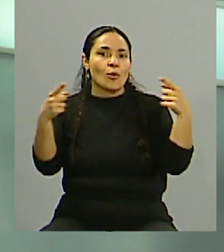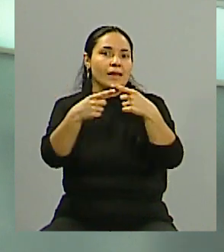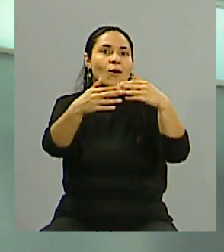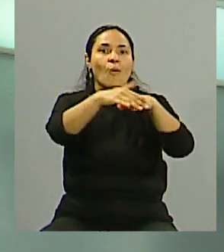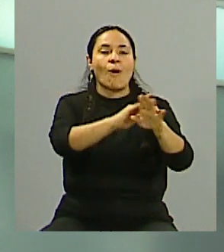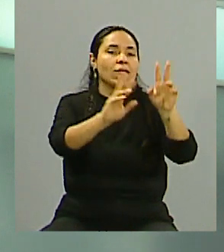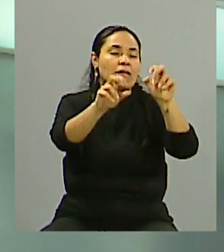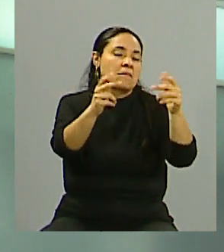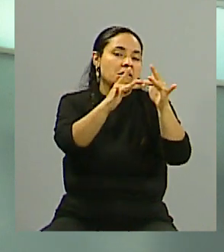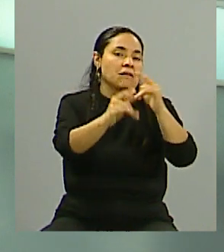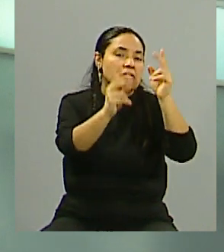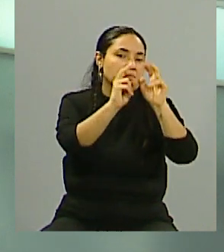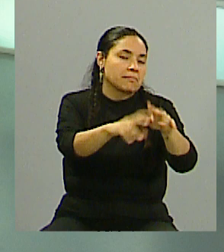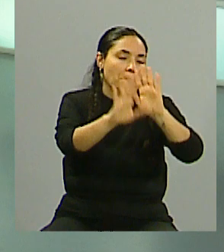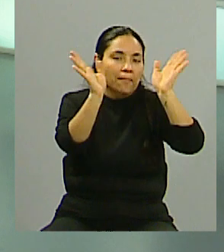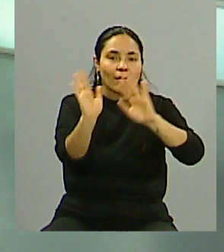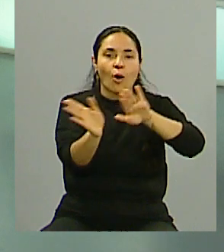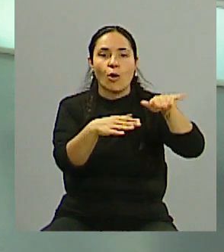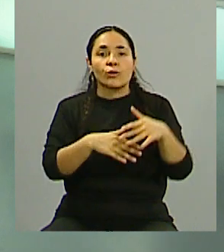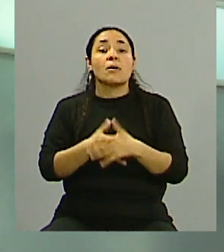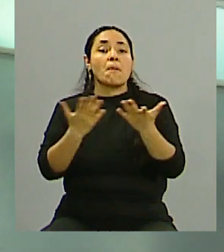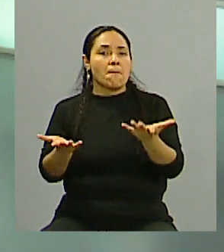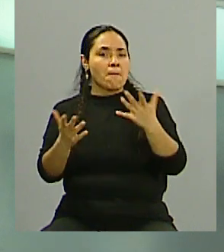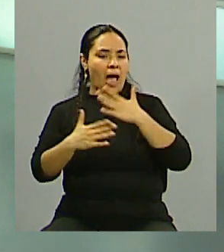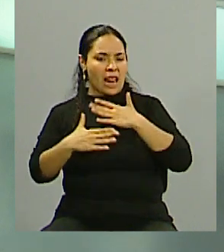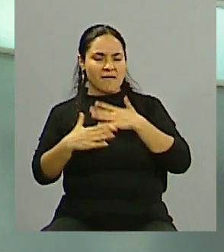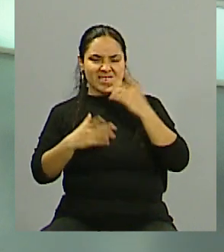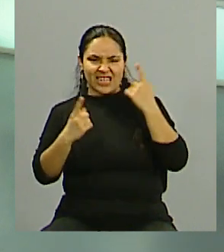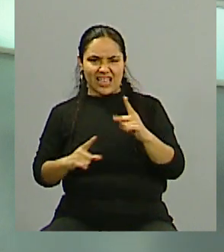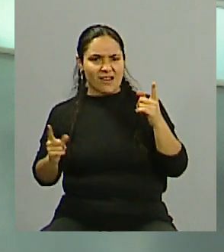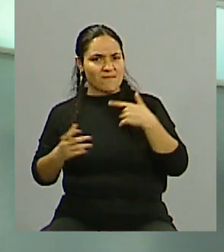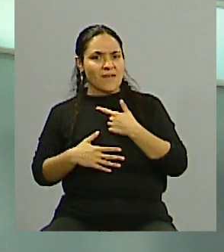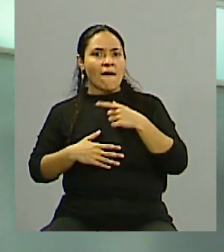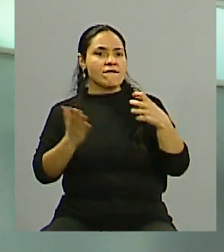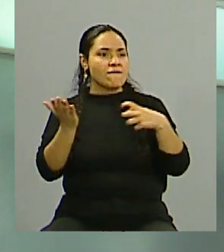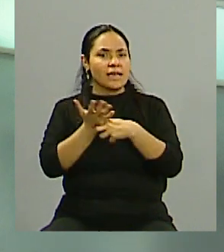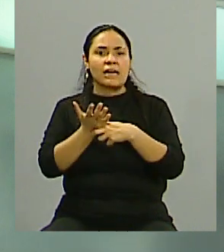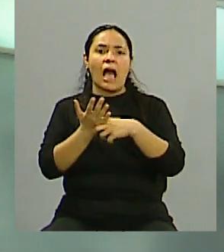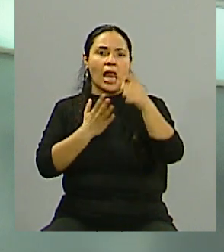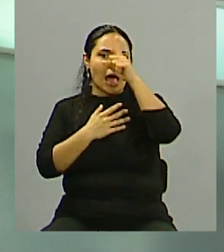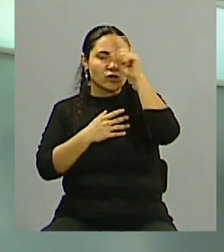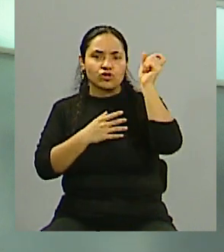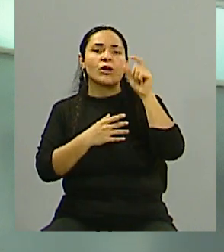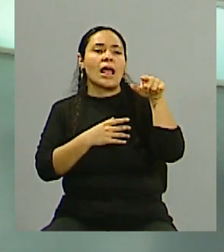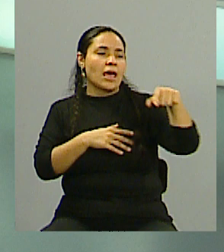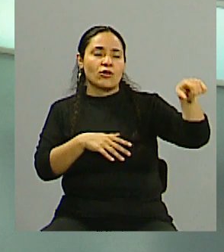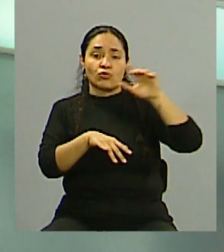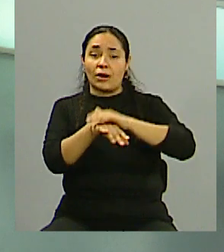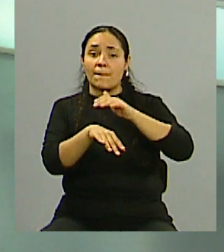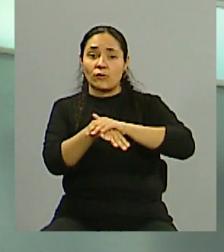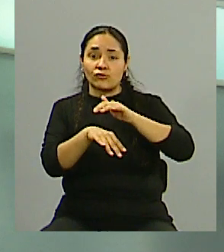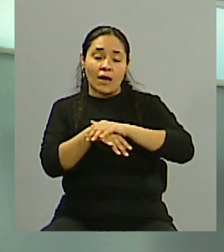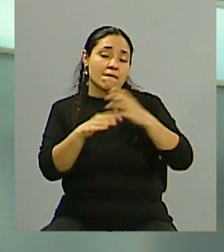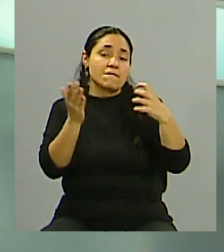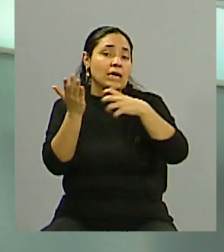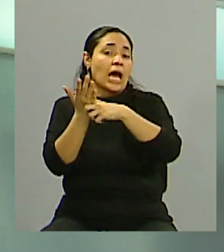irregularidades que por lo menos yo planteaba y por eso me sorprendía que ningún fiscal federal, que son los competentes o fiscal,